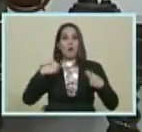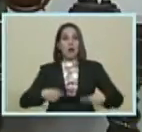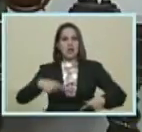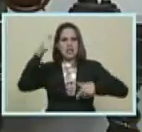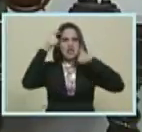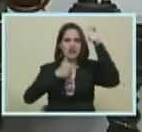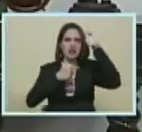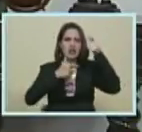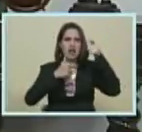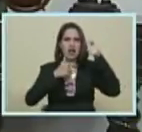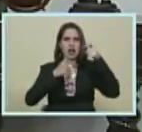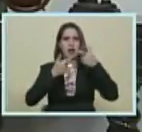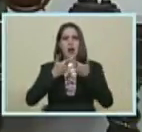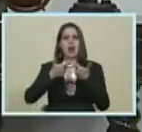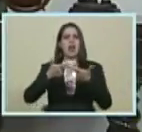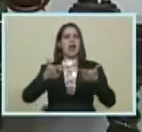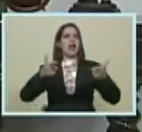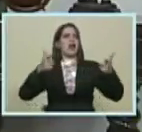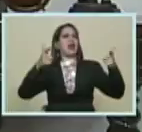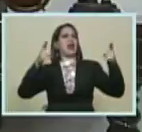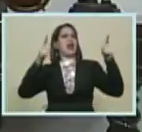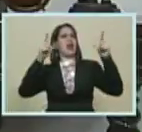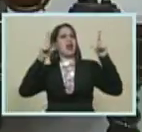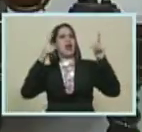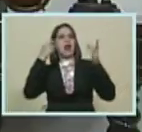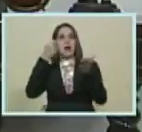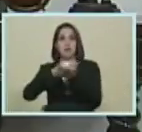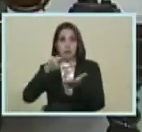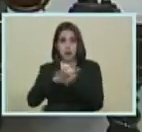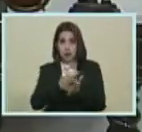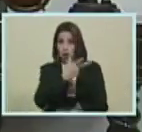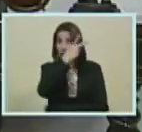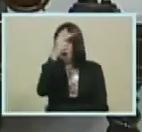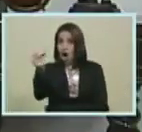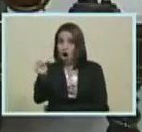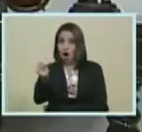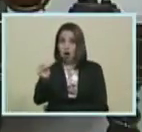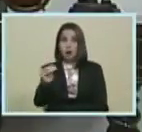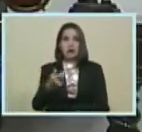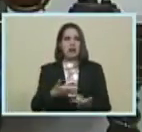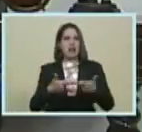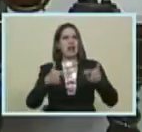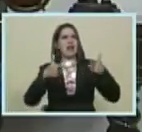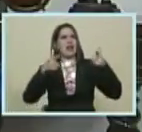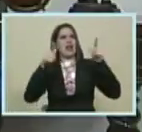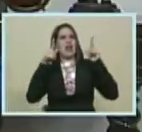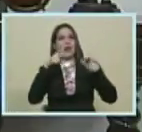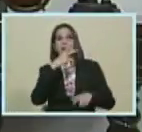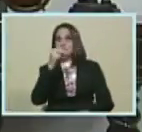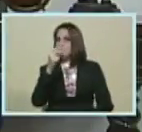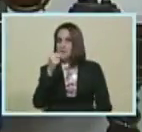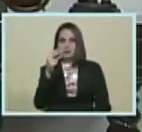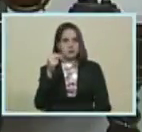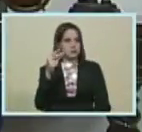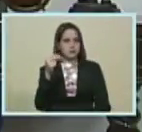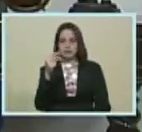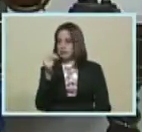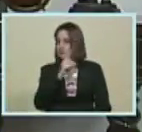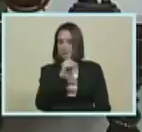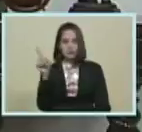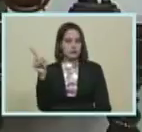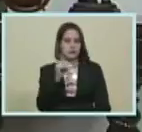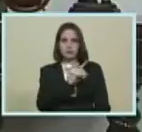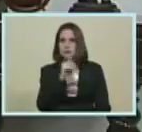Chavista Va a liberar Los precios Nunca jamás No Lo que llaman La liberalización De precios Que hace la derecha En el mundo No